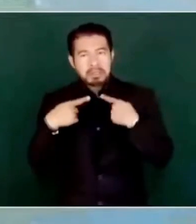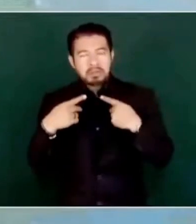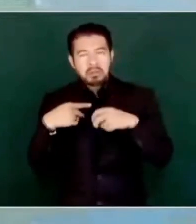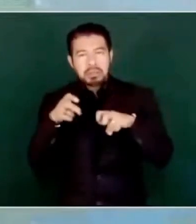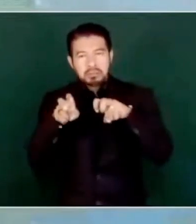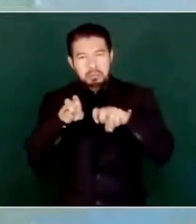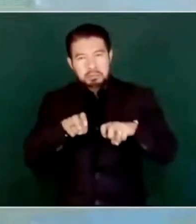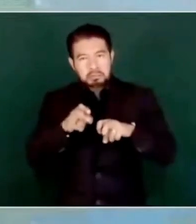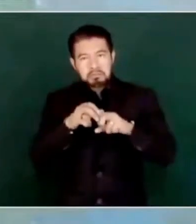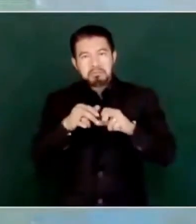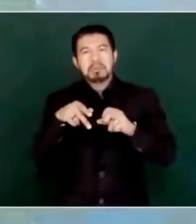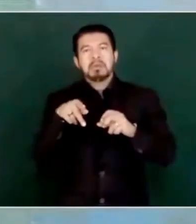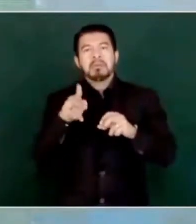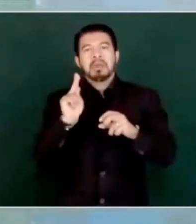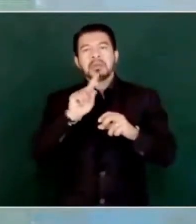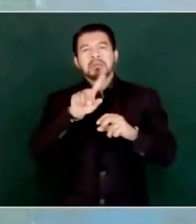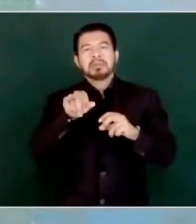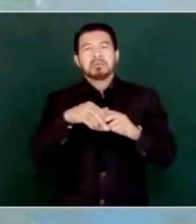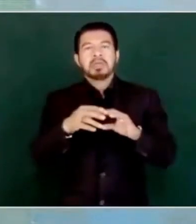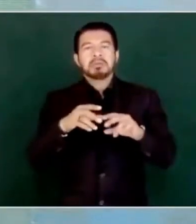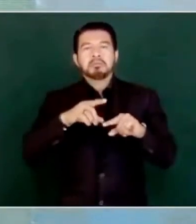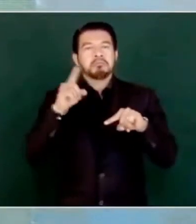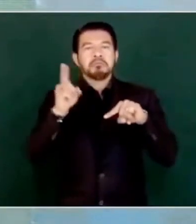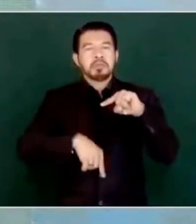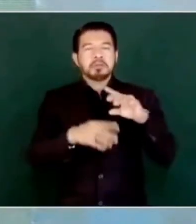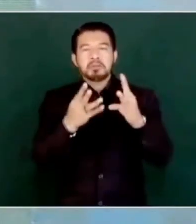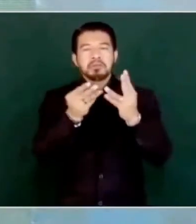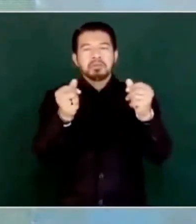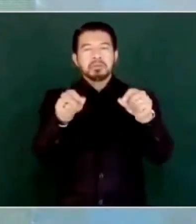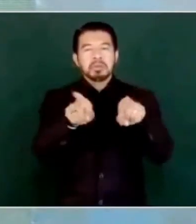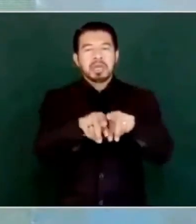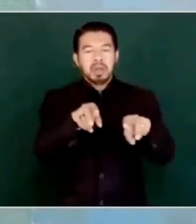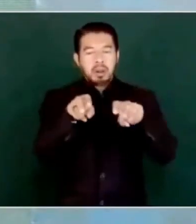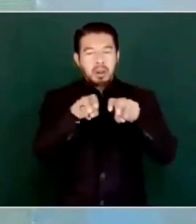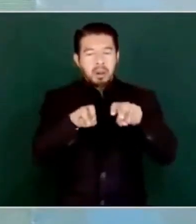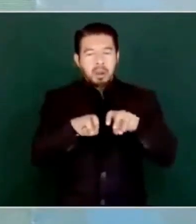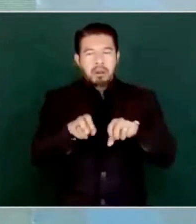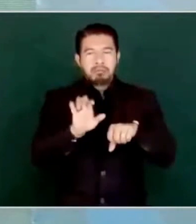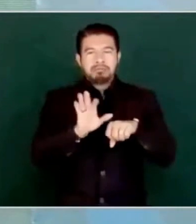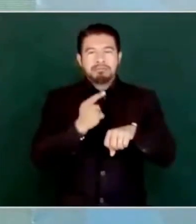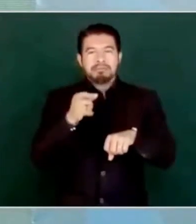de pasajeros en el periodo neoliberal.